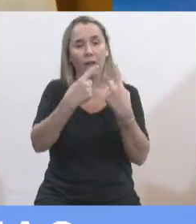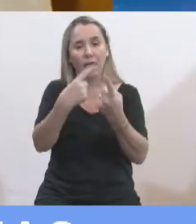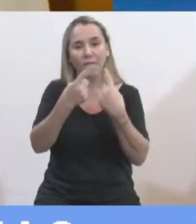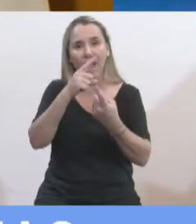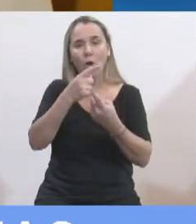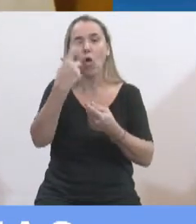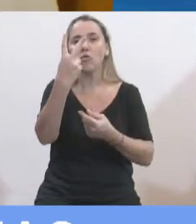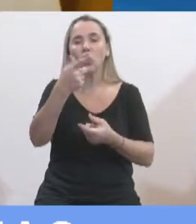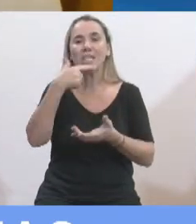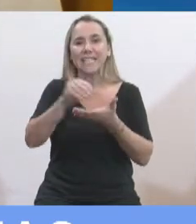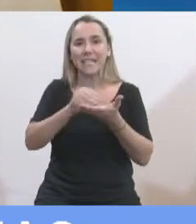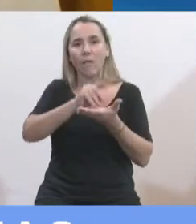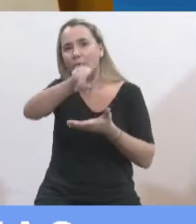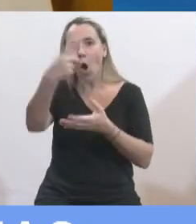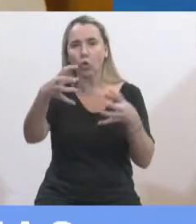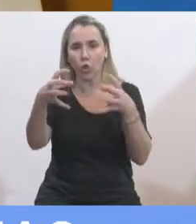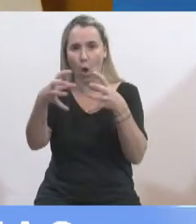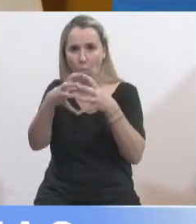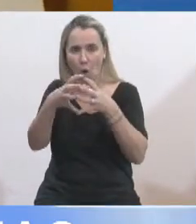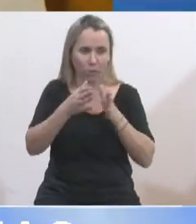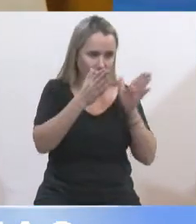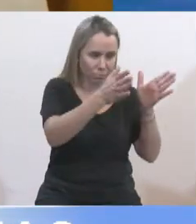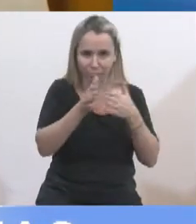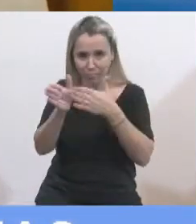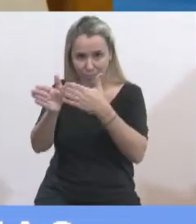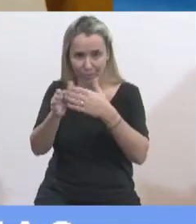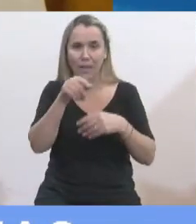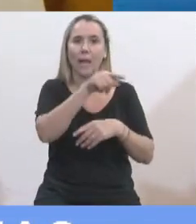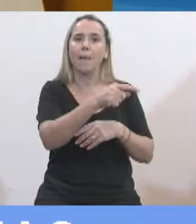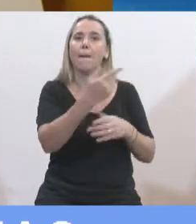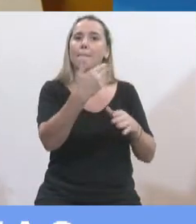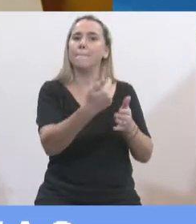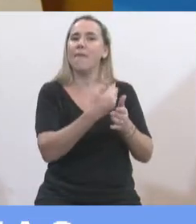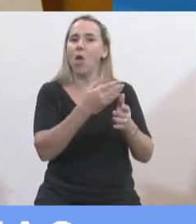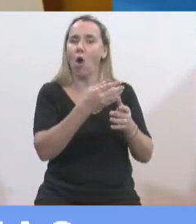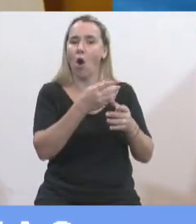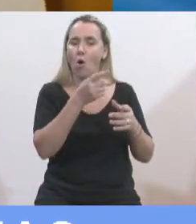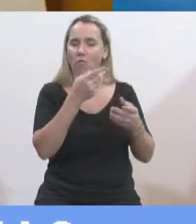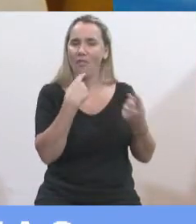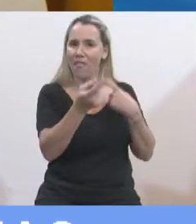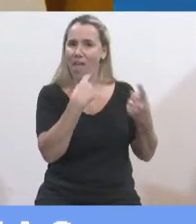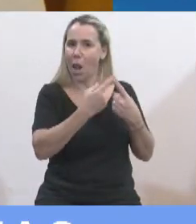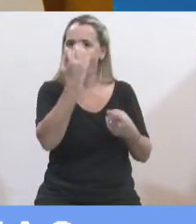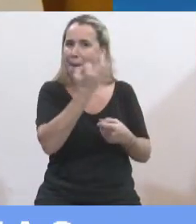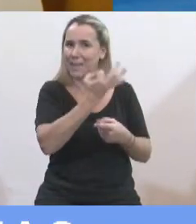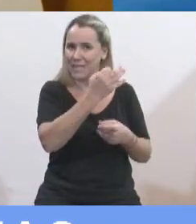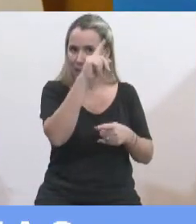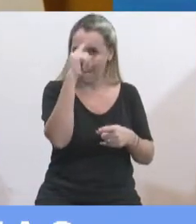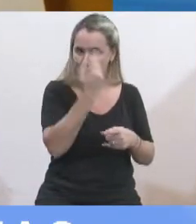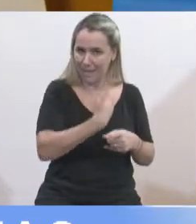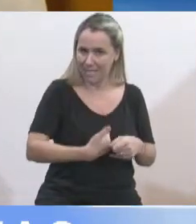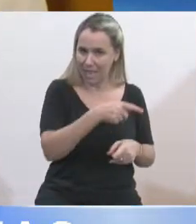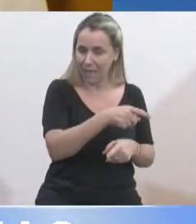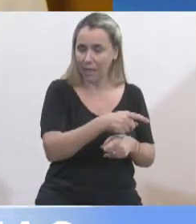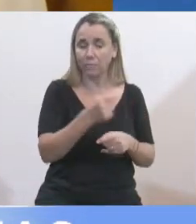de otros bloques por separados, porque en ese momento, Juntos por el Cambio, había reclamado un diálogo solo con el presidente. Y tuvimos las